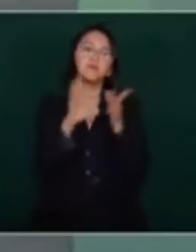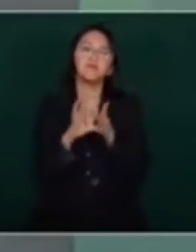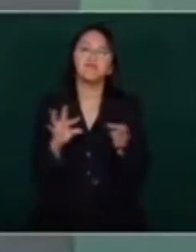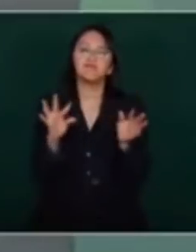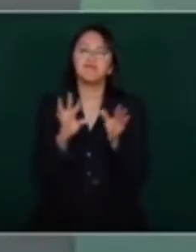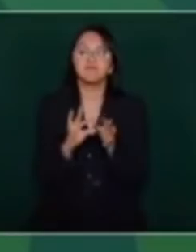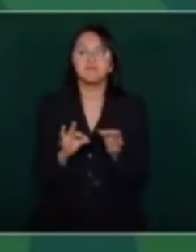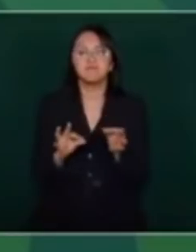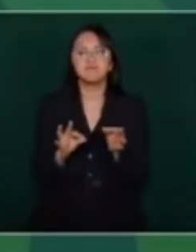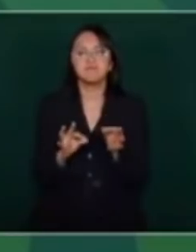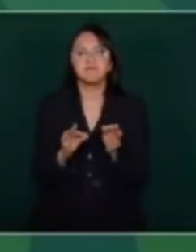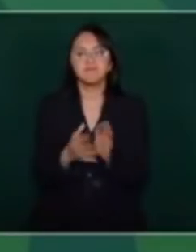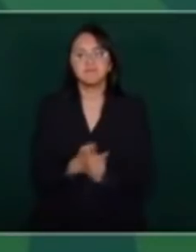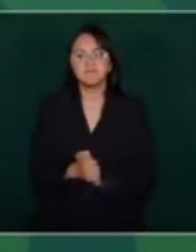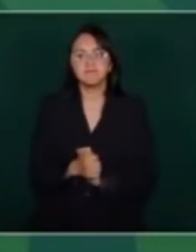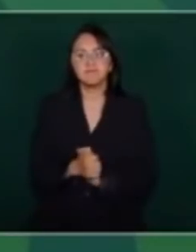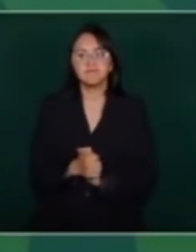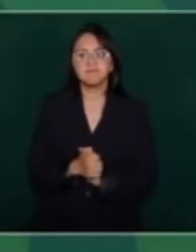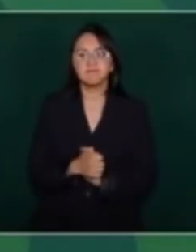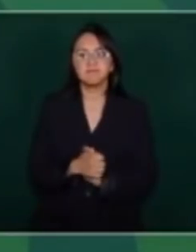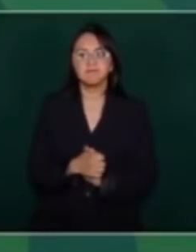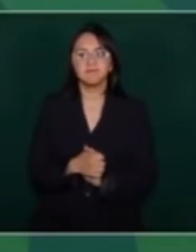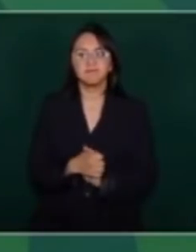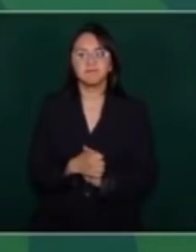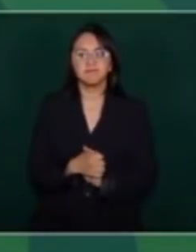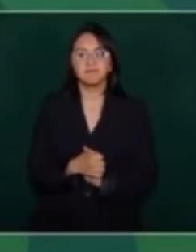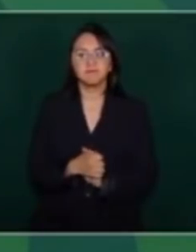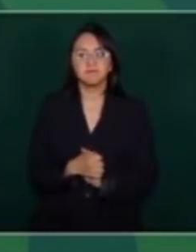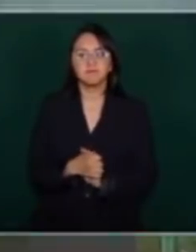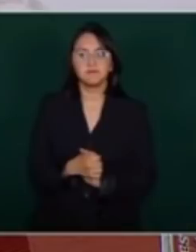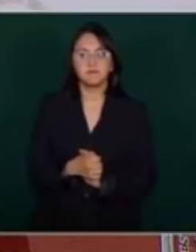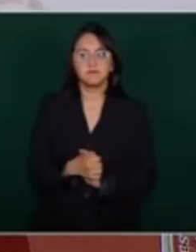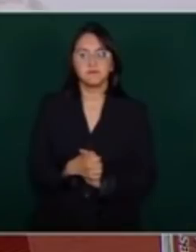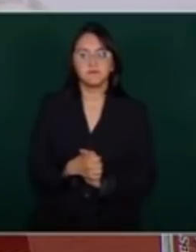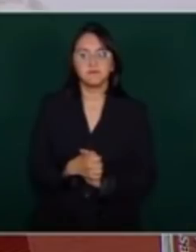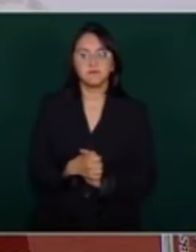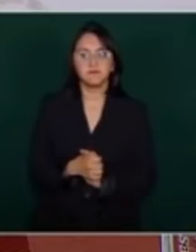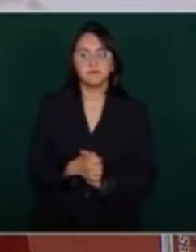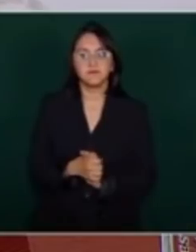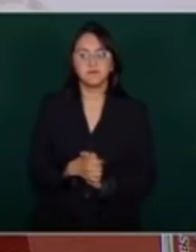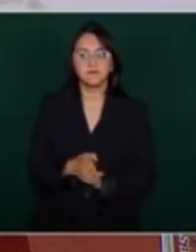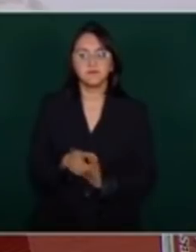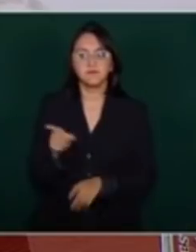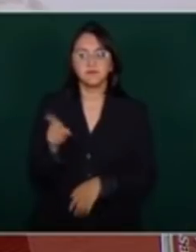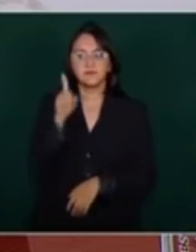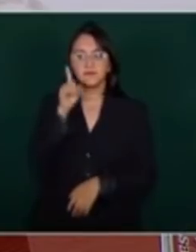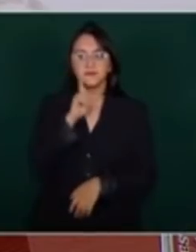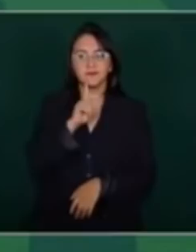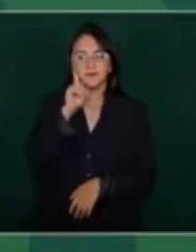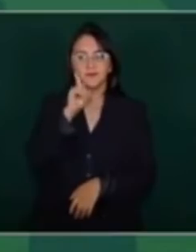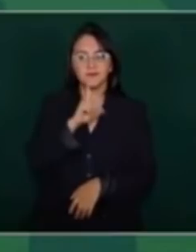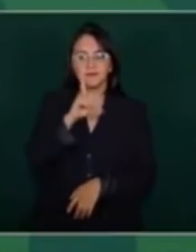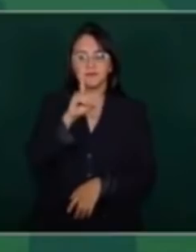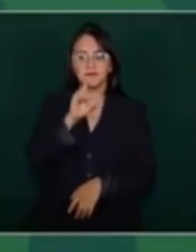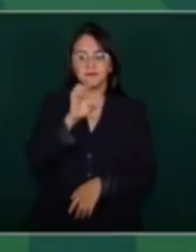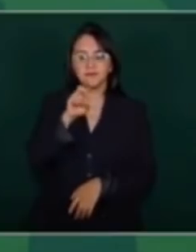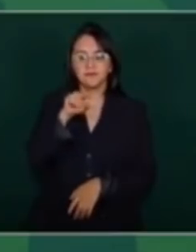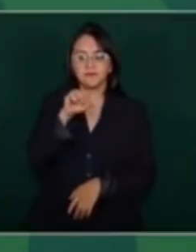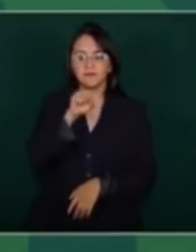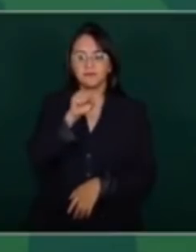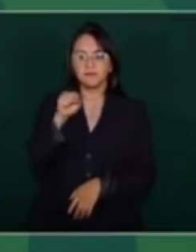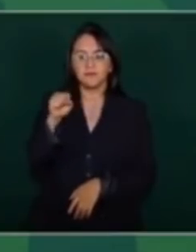Porque Denise Dresser y todos los